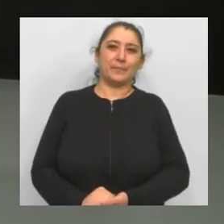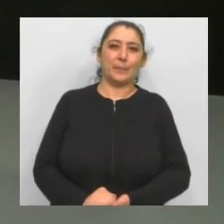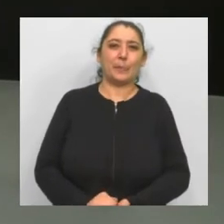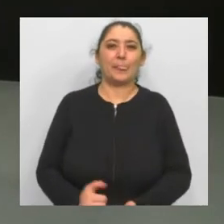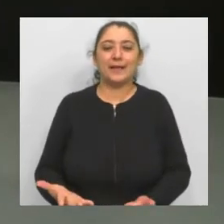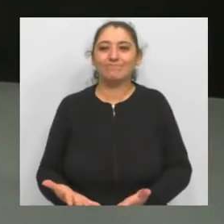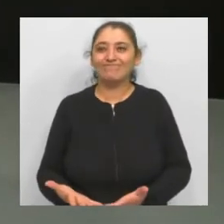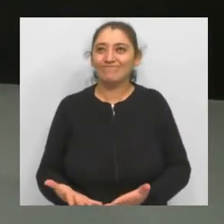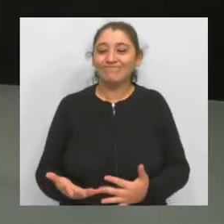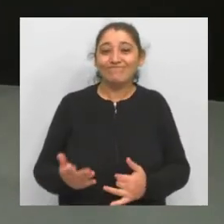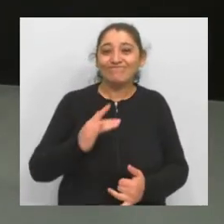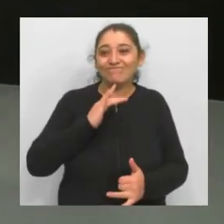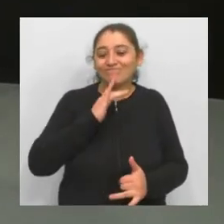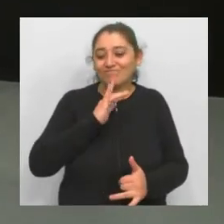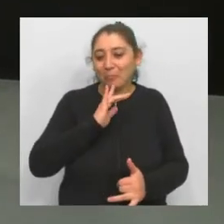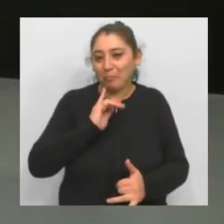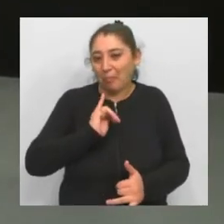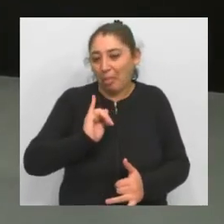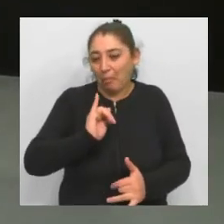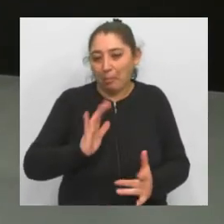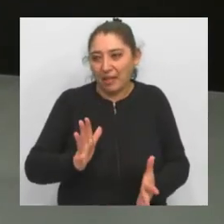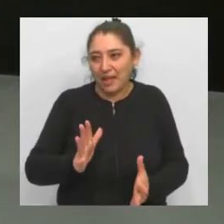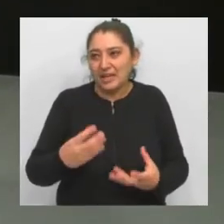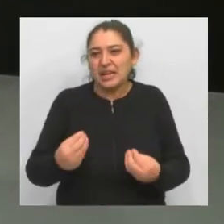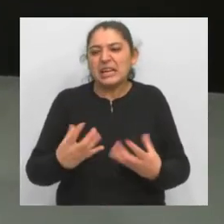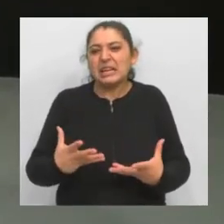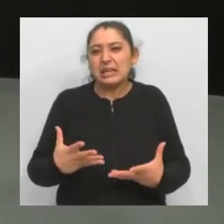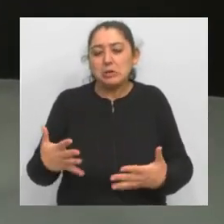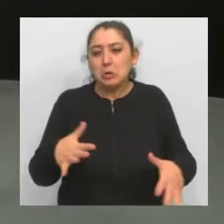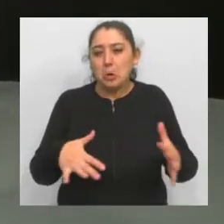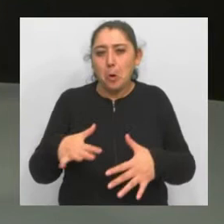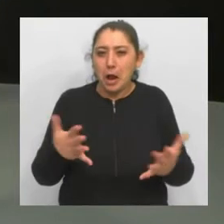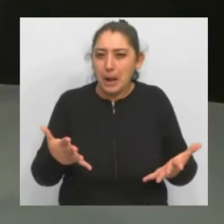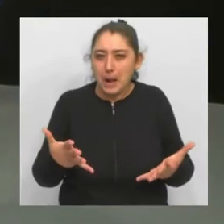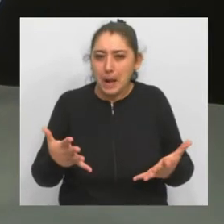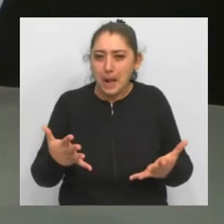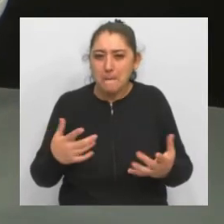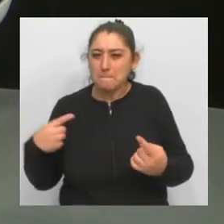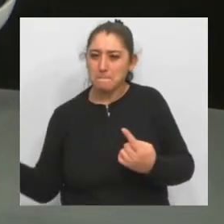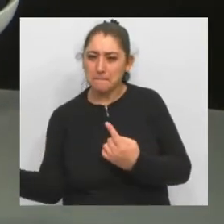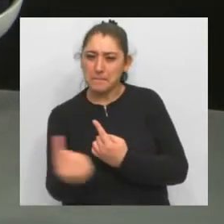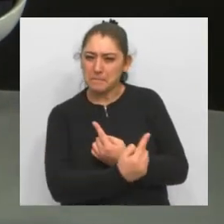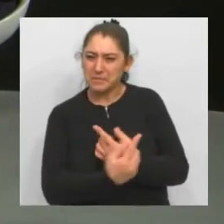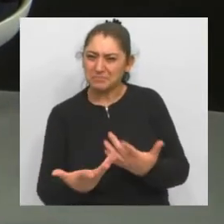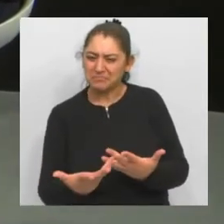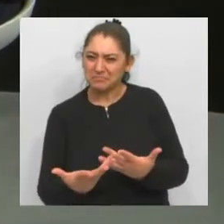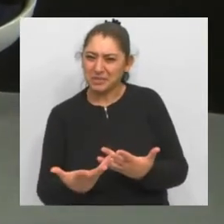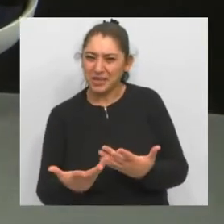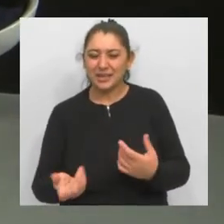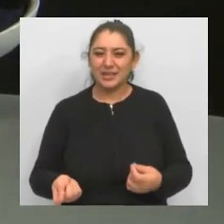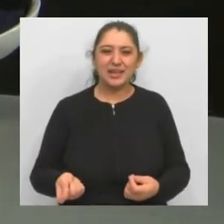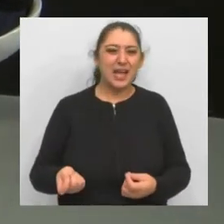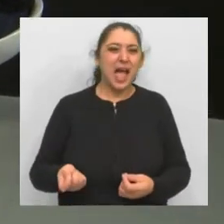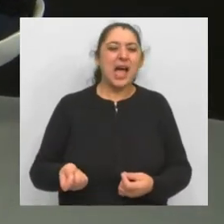encontrar muchas explicaciones de lo que pasa alrededor, pero cómo, casi como la filosofía oriental, cómo